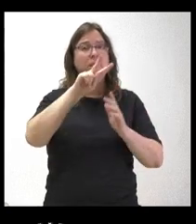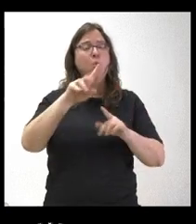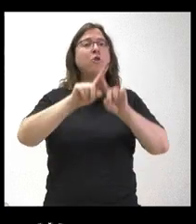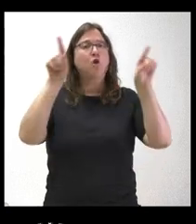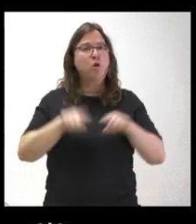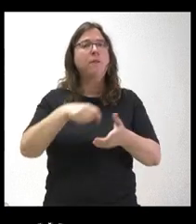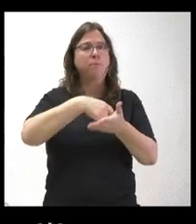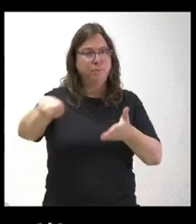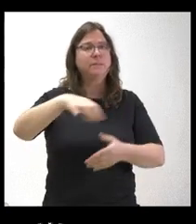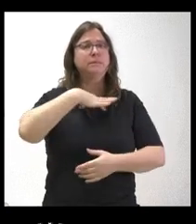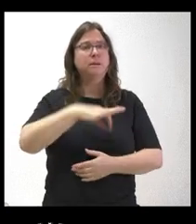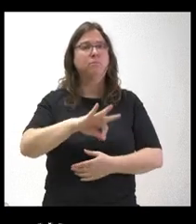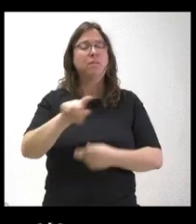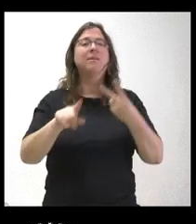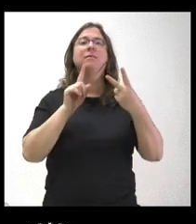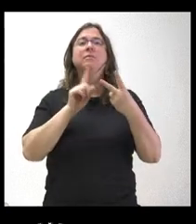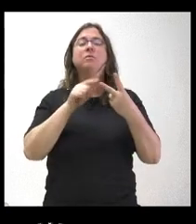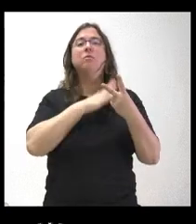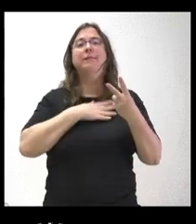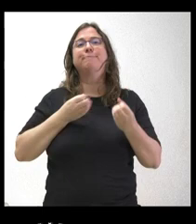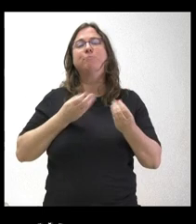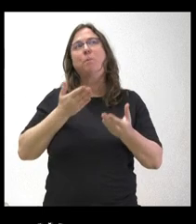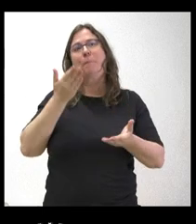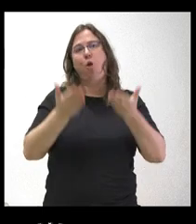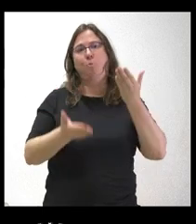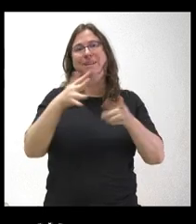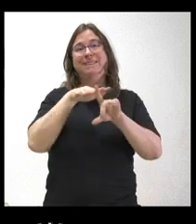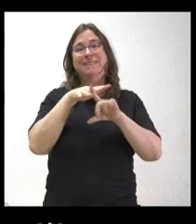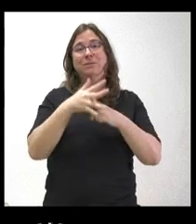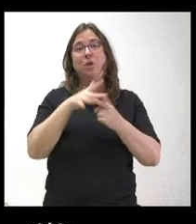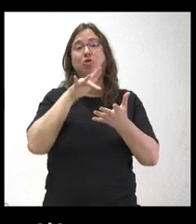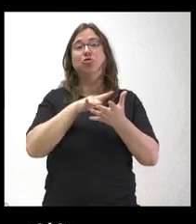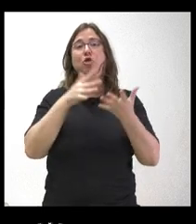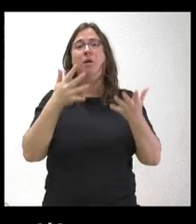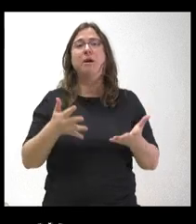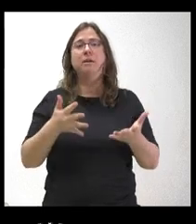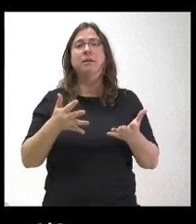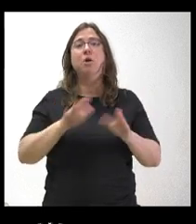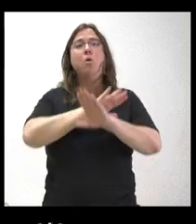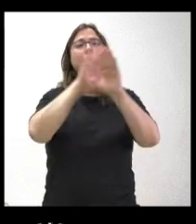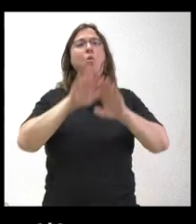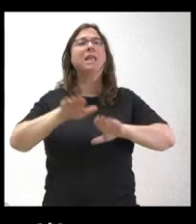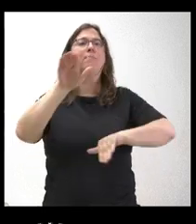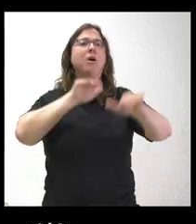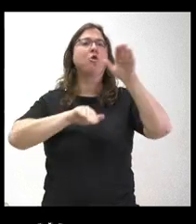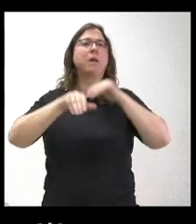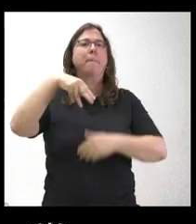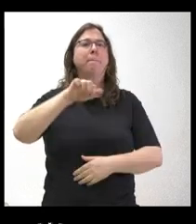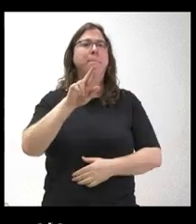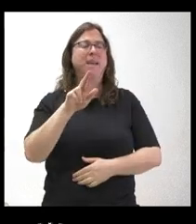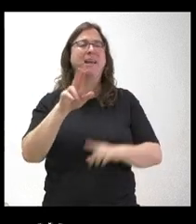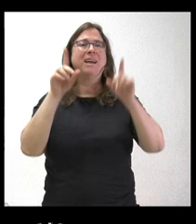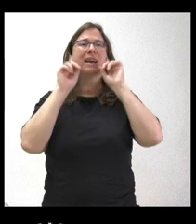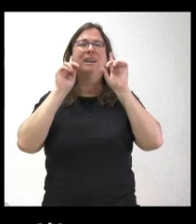Y luego, por otra parte, quería también pedirle una valoración de la situación en la que ha quedado la última convocatoria a mí, en la especialidad de